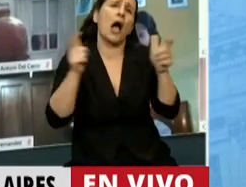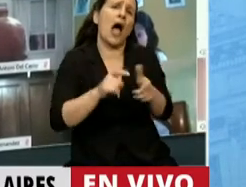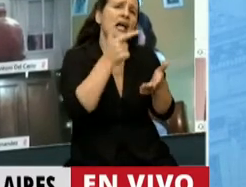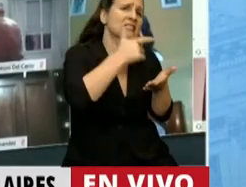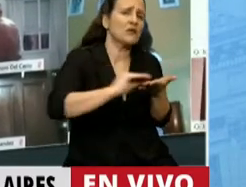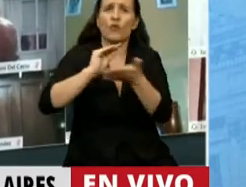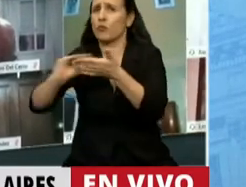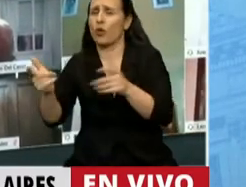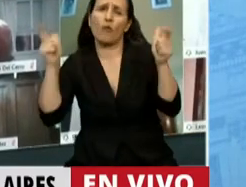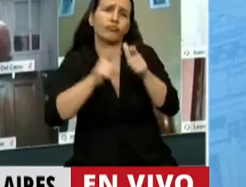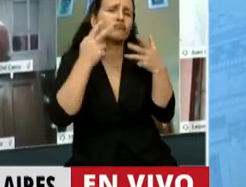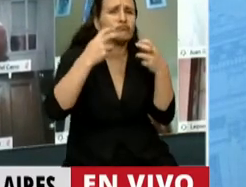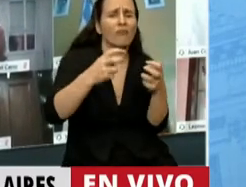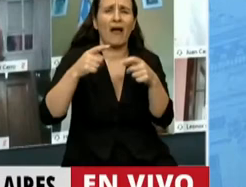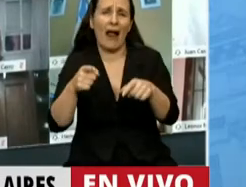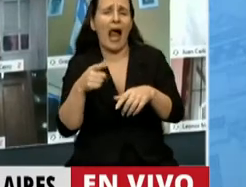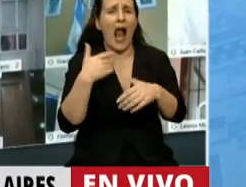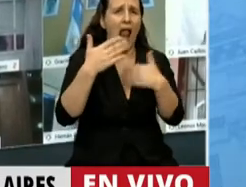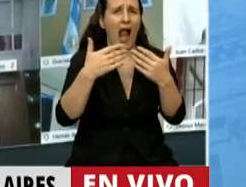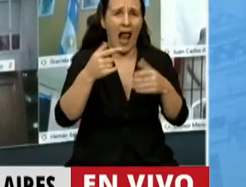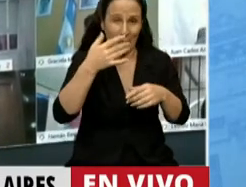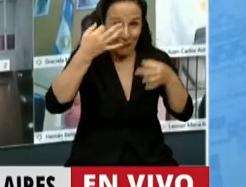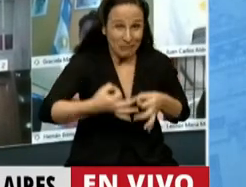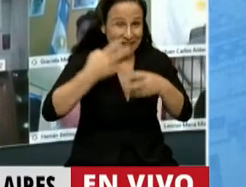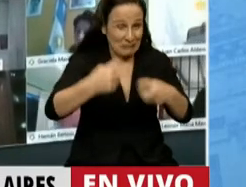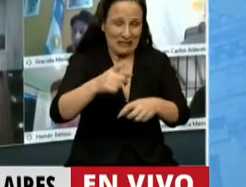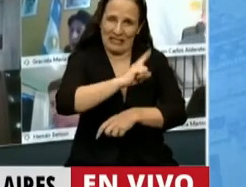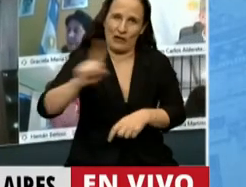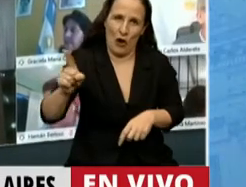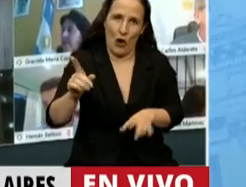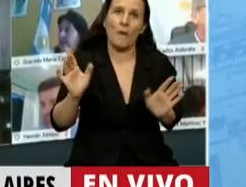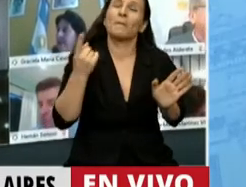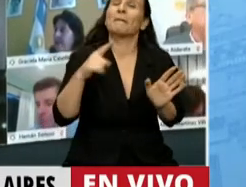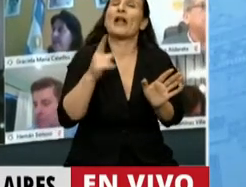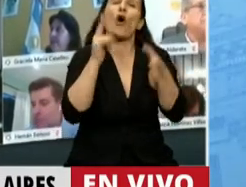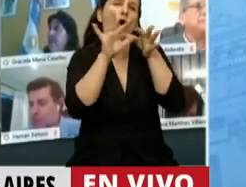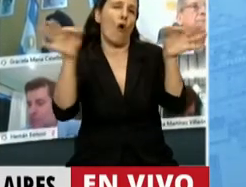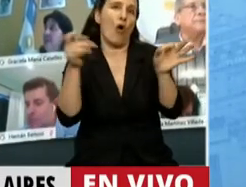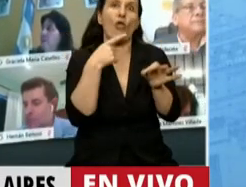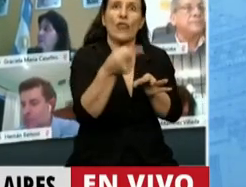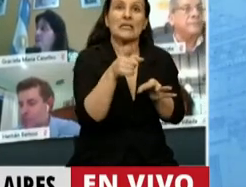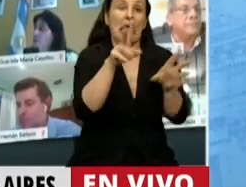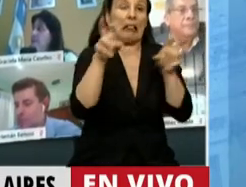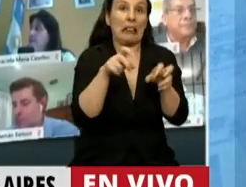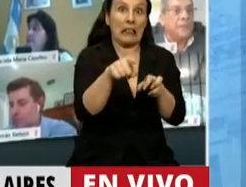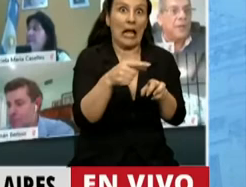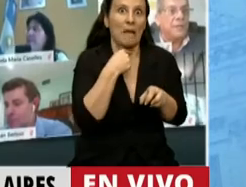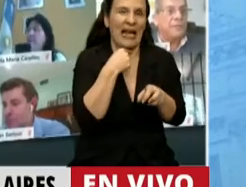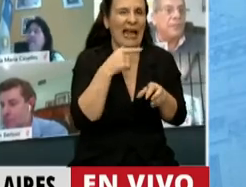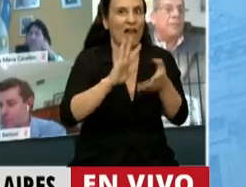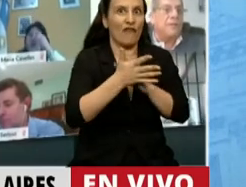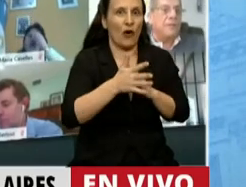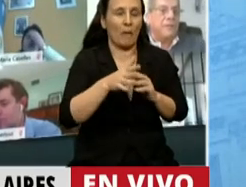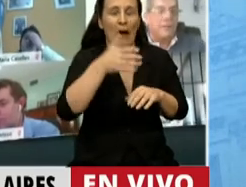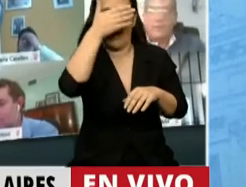deuda, que por supuesto nunca va a hacer nada. Siempre viene el axioma, si querés congelar un tema, armate una comisión.